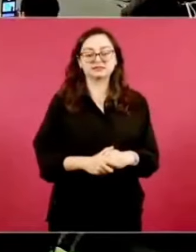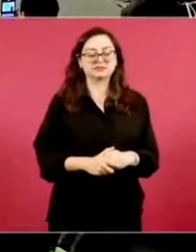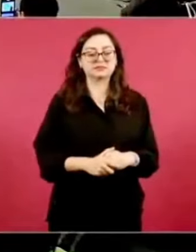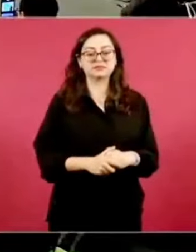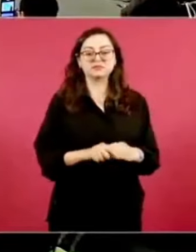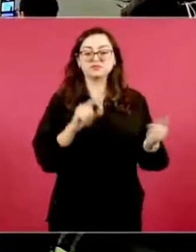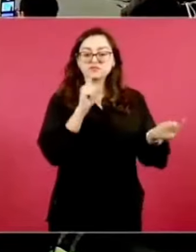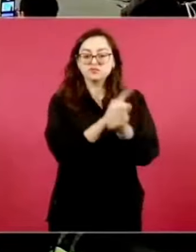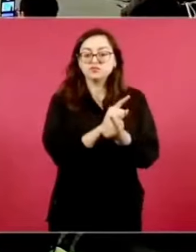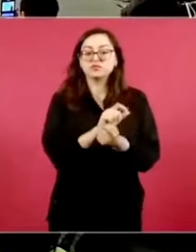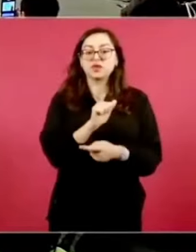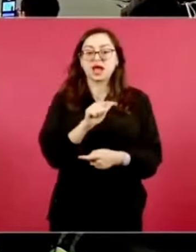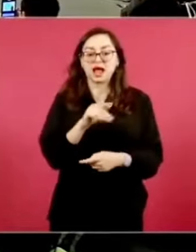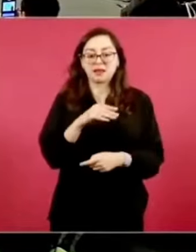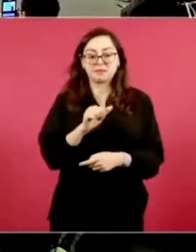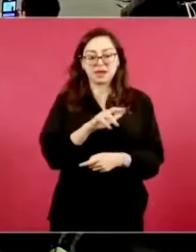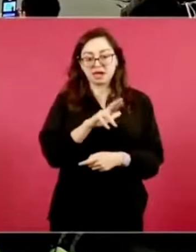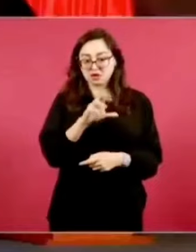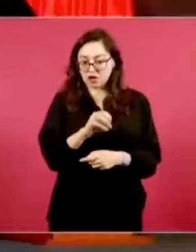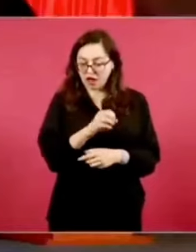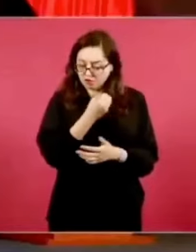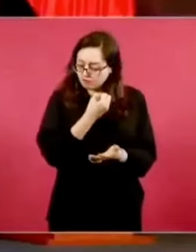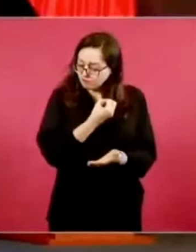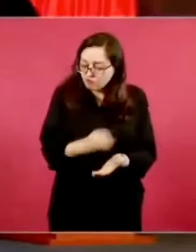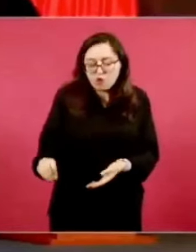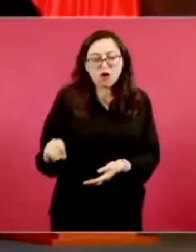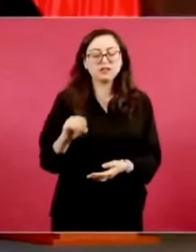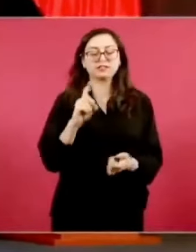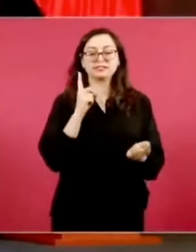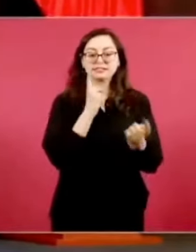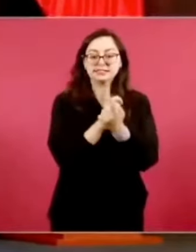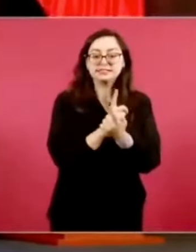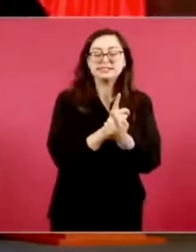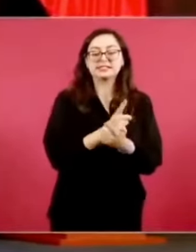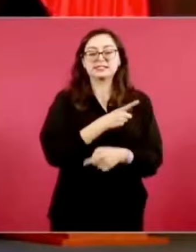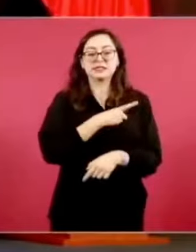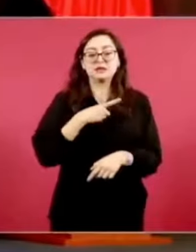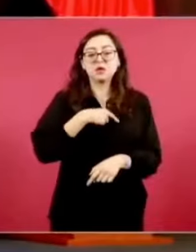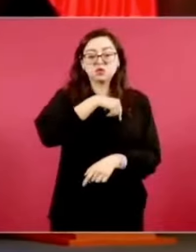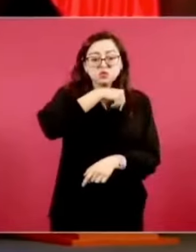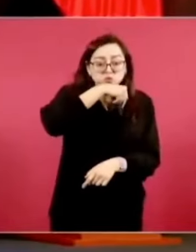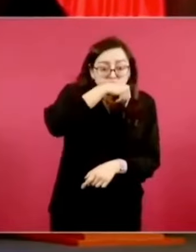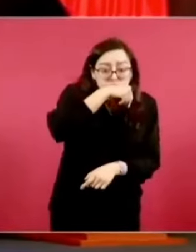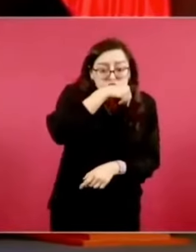Al Magro, tienen que ir ahí al Besamanos con Almagro.